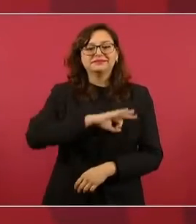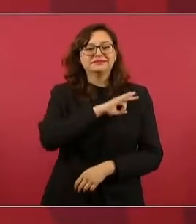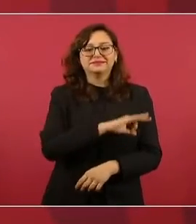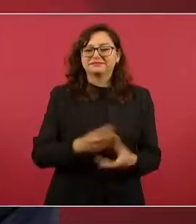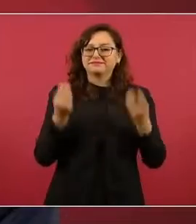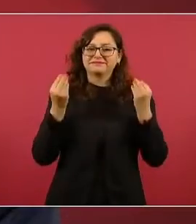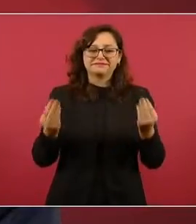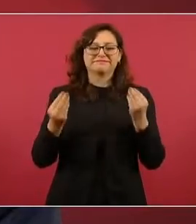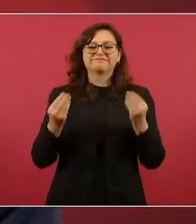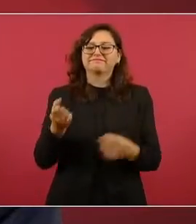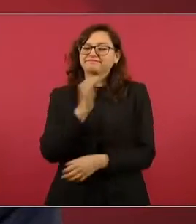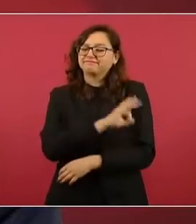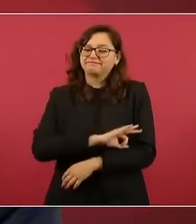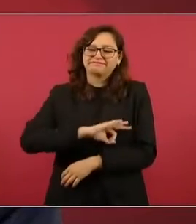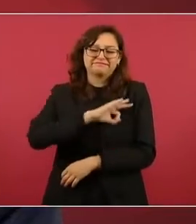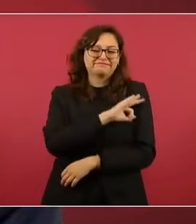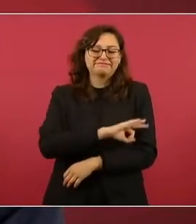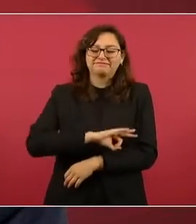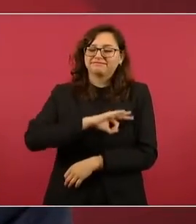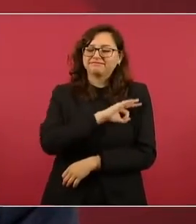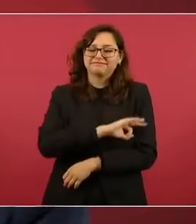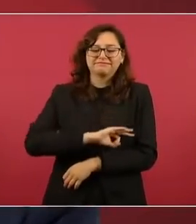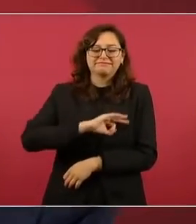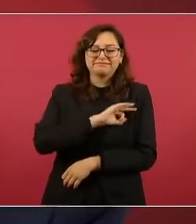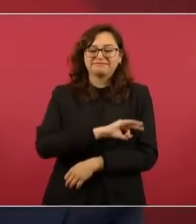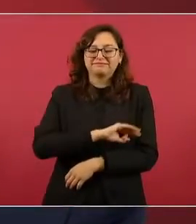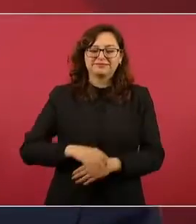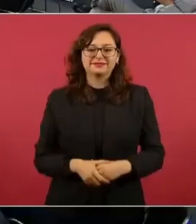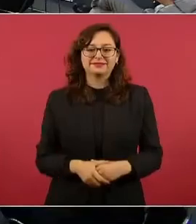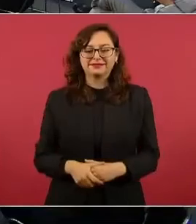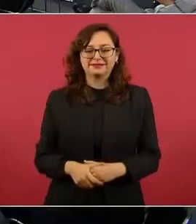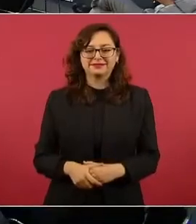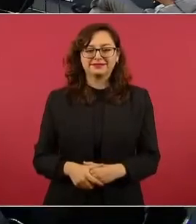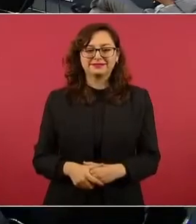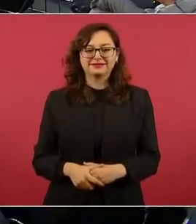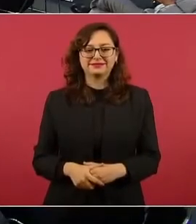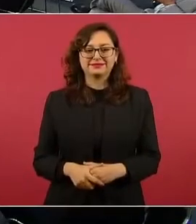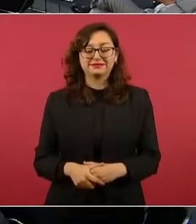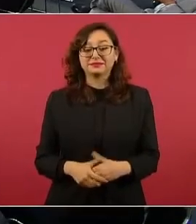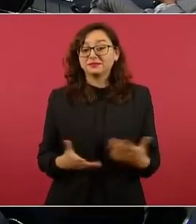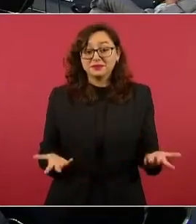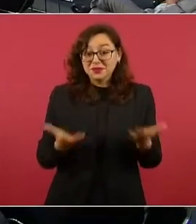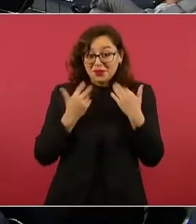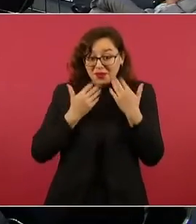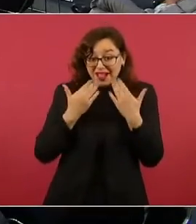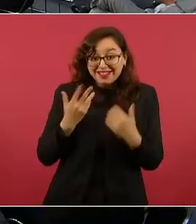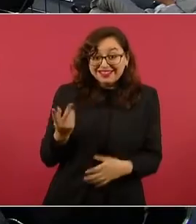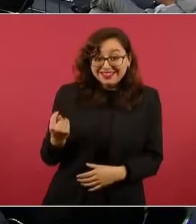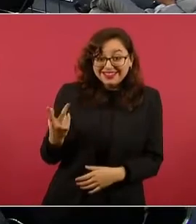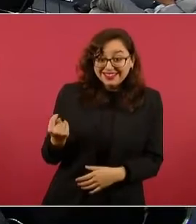felices, muy felices y no había televisión,